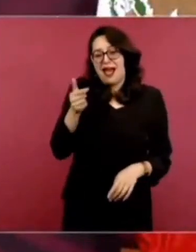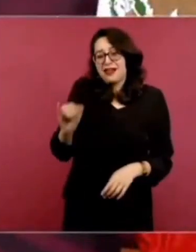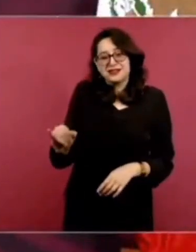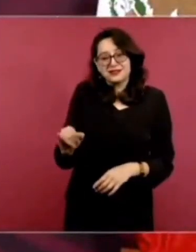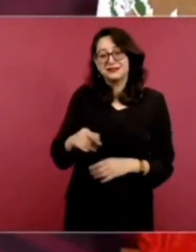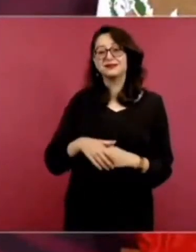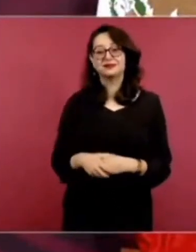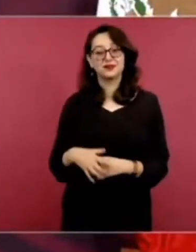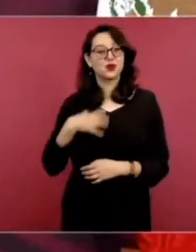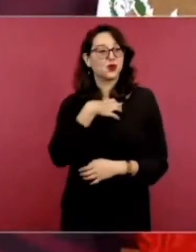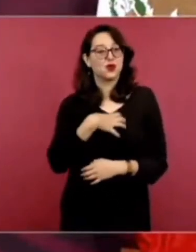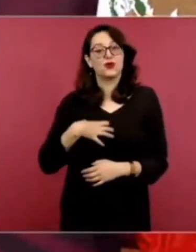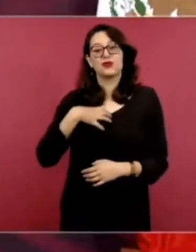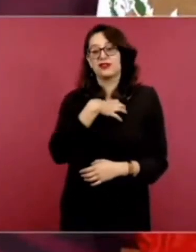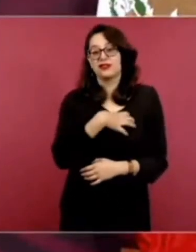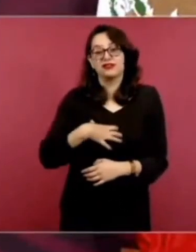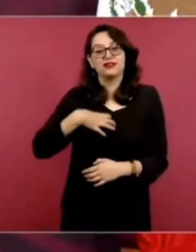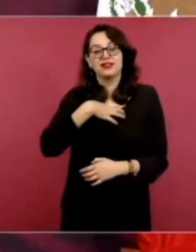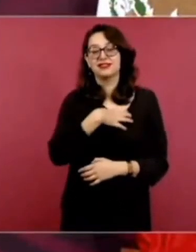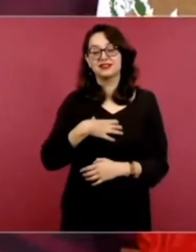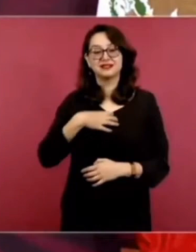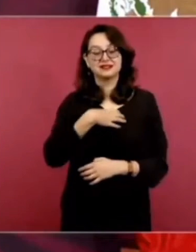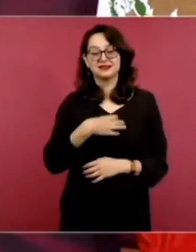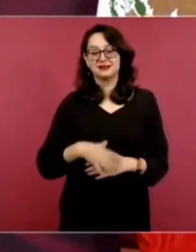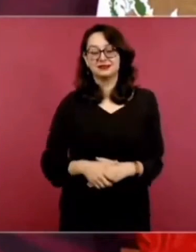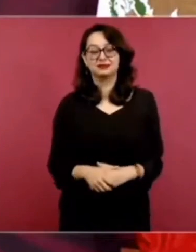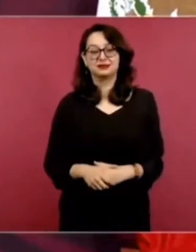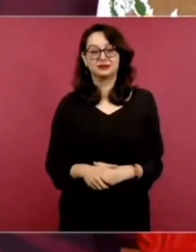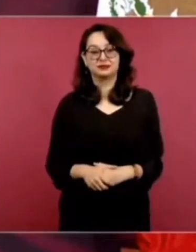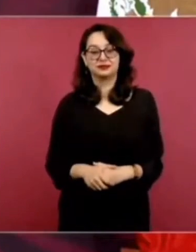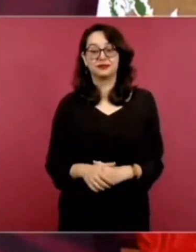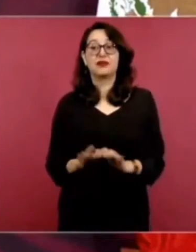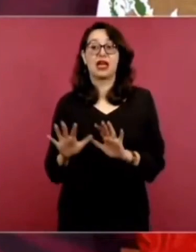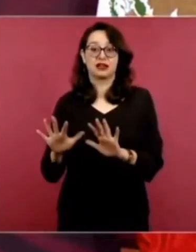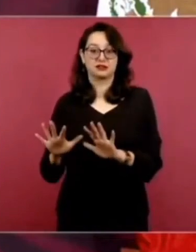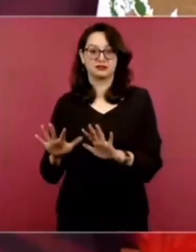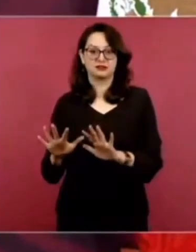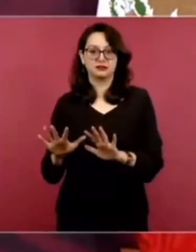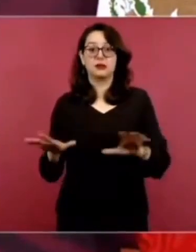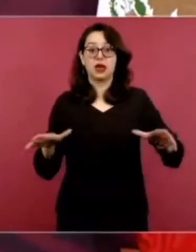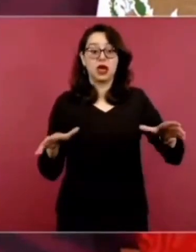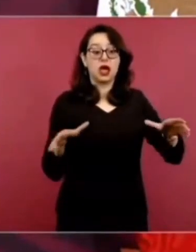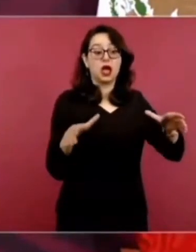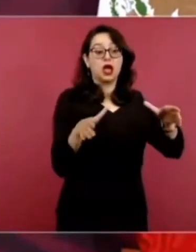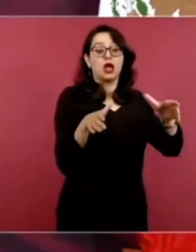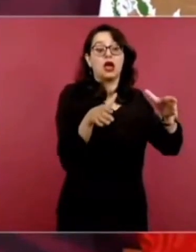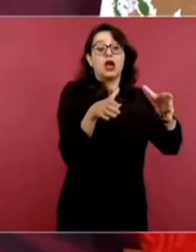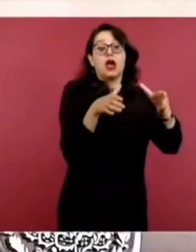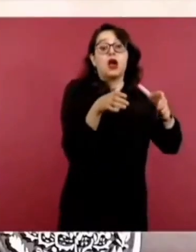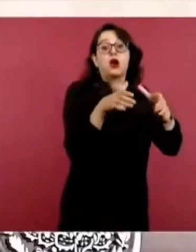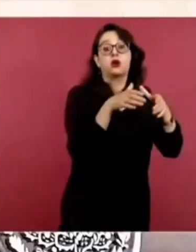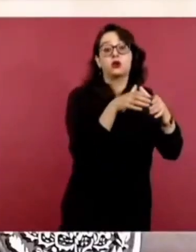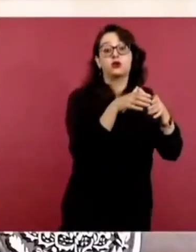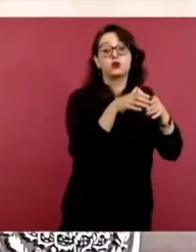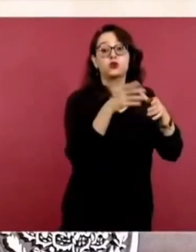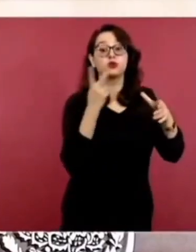En lo que llaman la clase política, que es otro